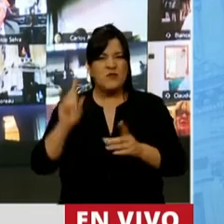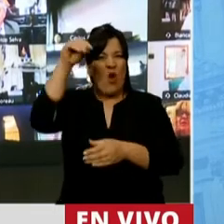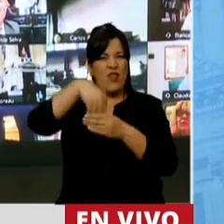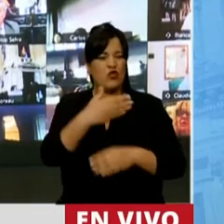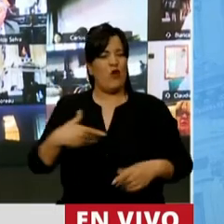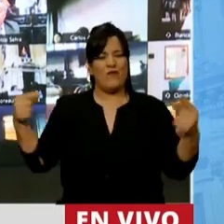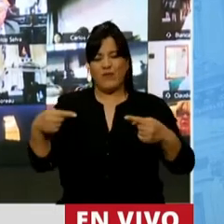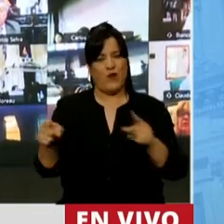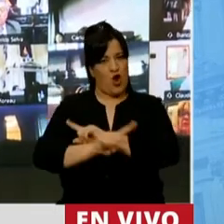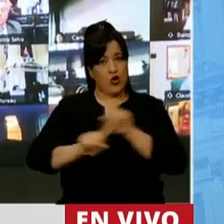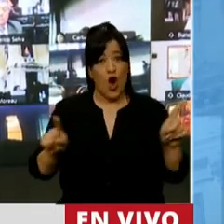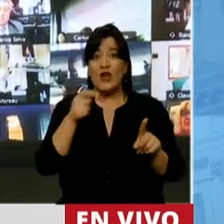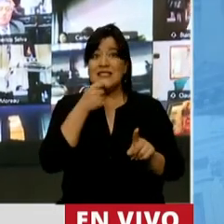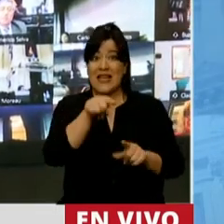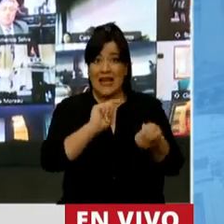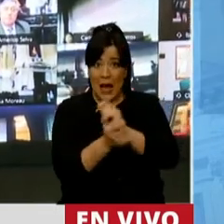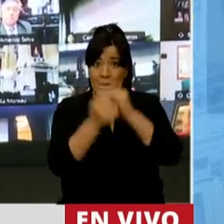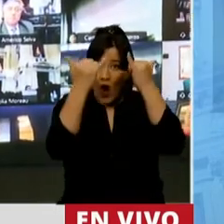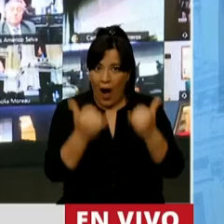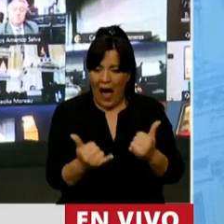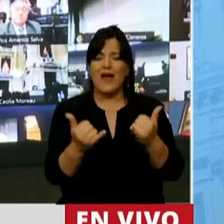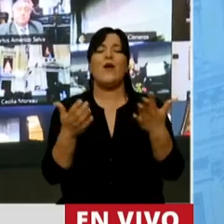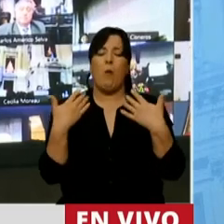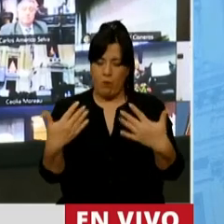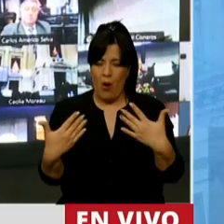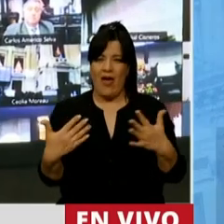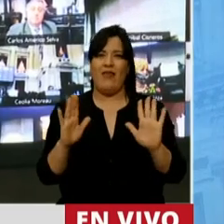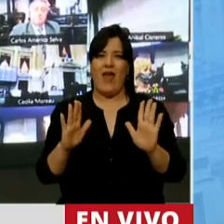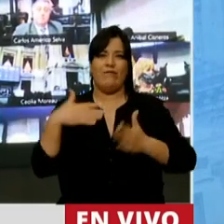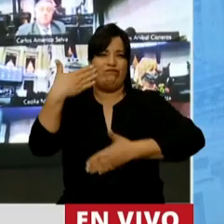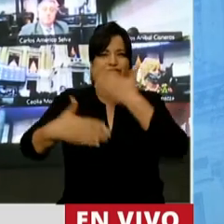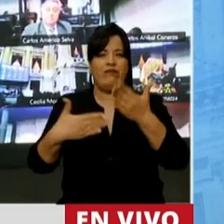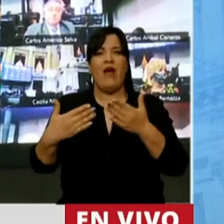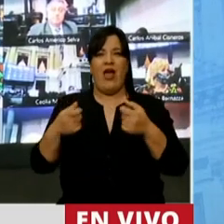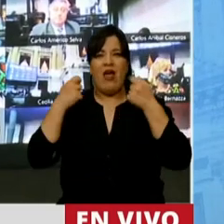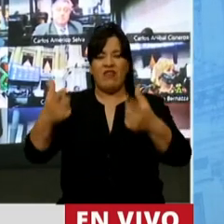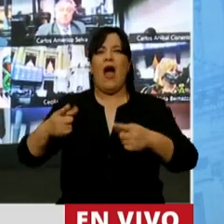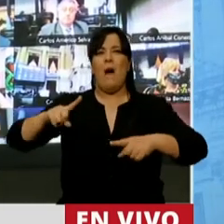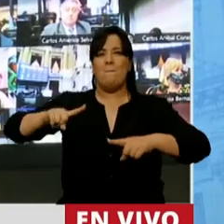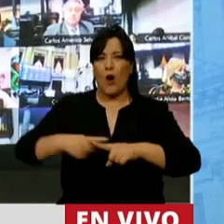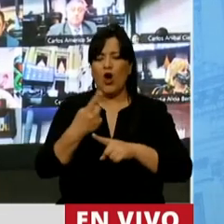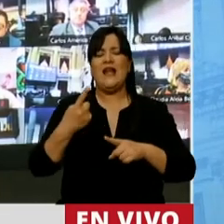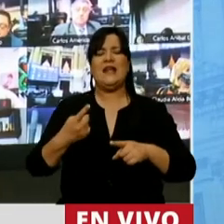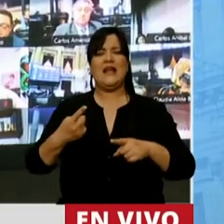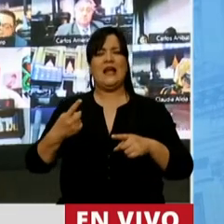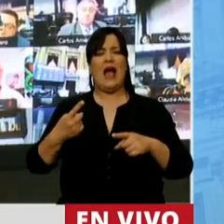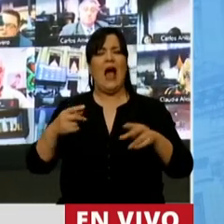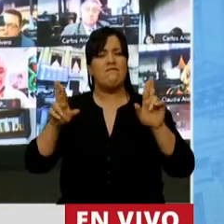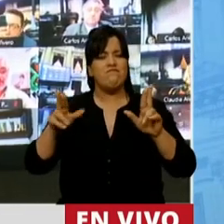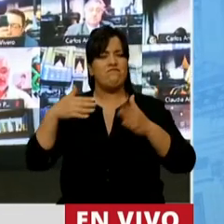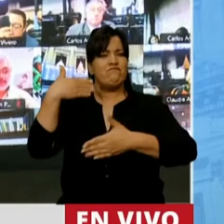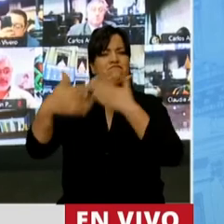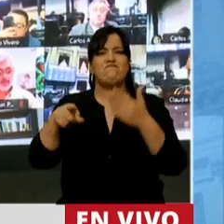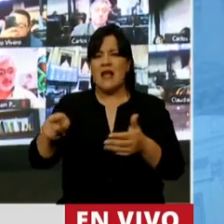y con ese cambio vamos a tener la posibilidad de generar la política, la esperanza que es